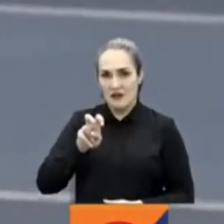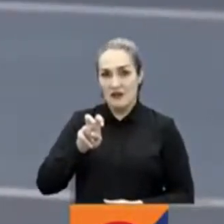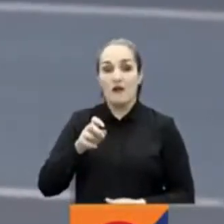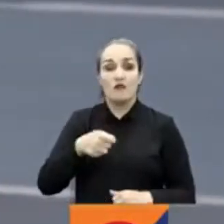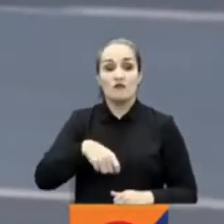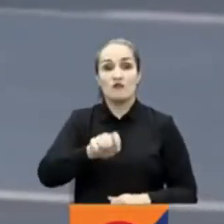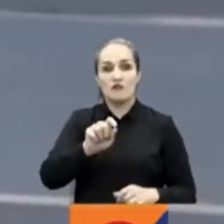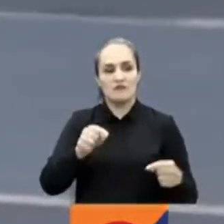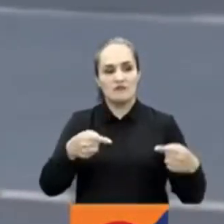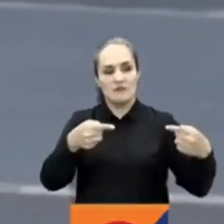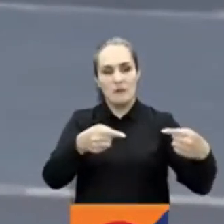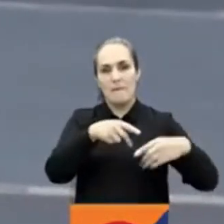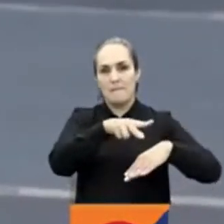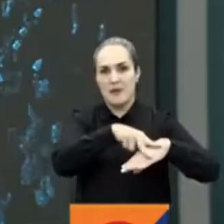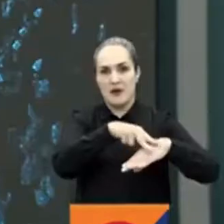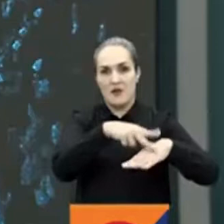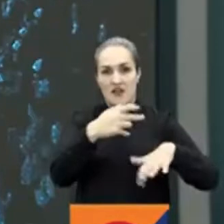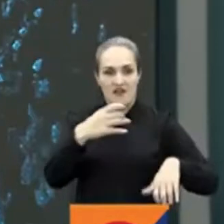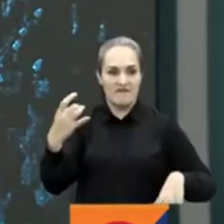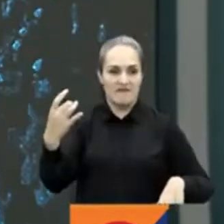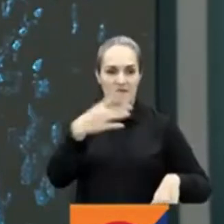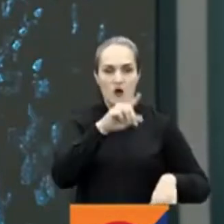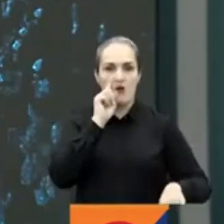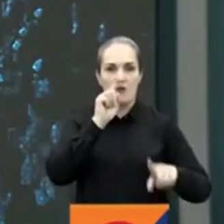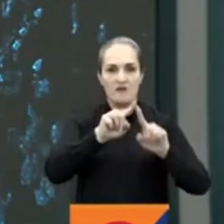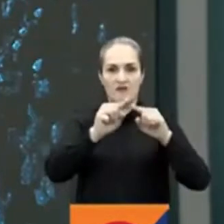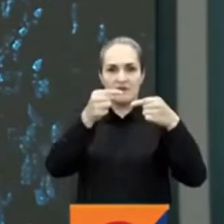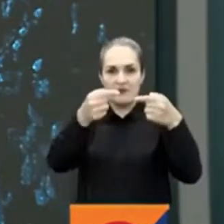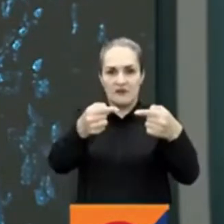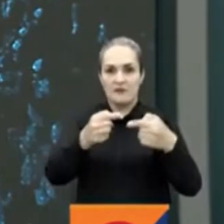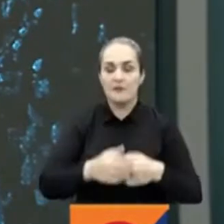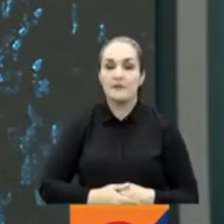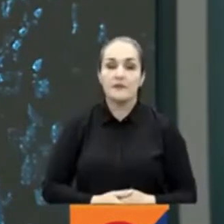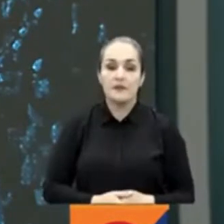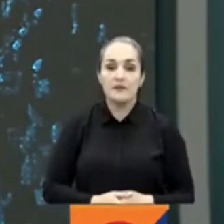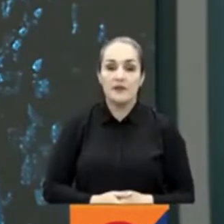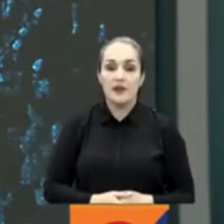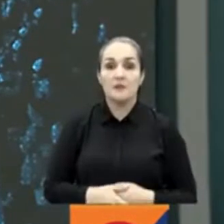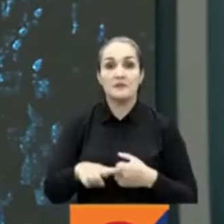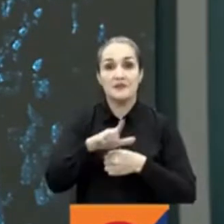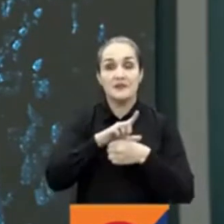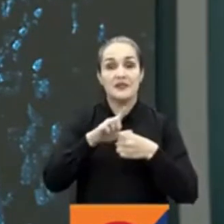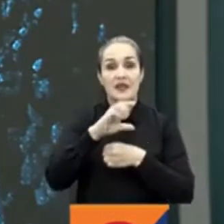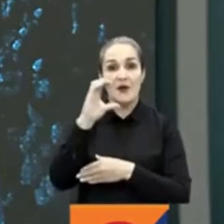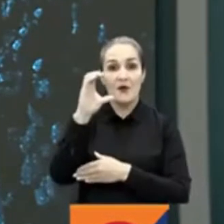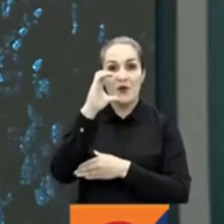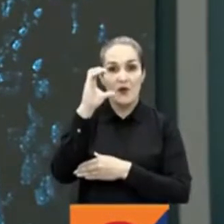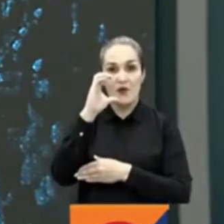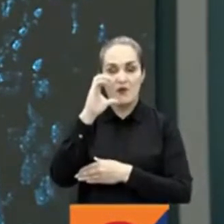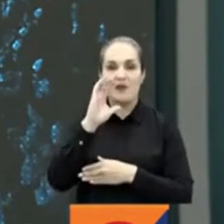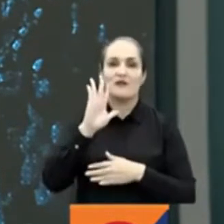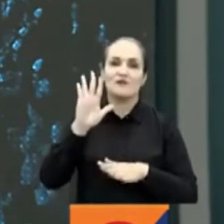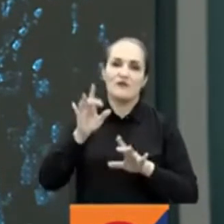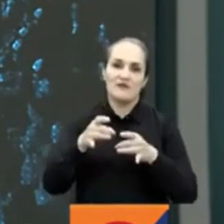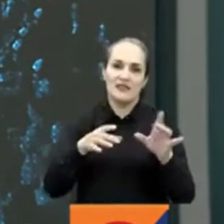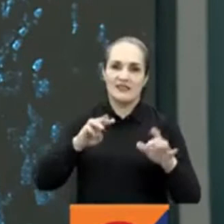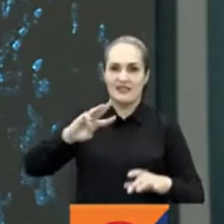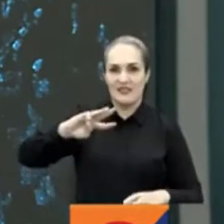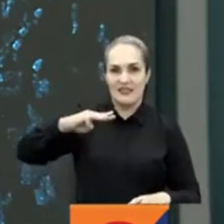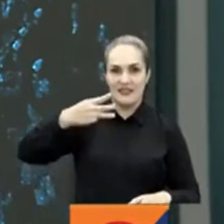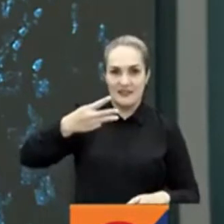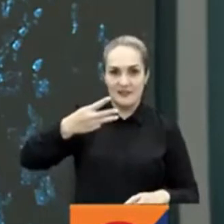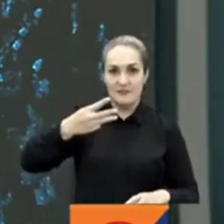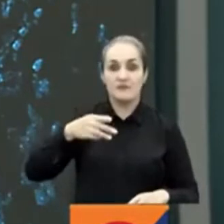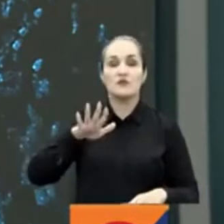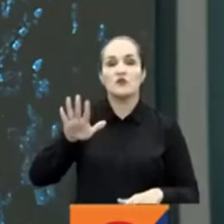buscando el cupo a la final. En el cierre de la jornada 3 de la Liga Colombiana, Deportivo Cali y Medellín empataron a dos goles.